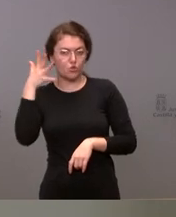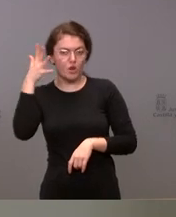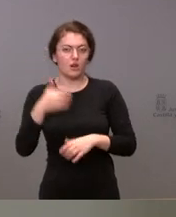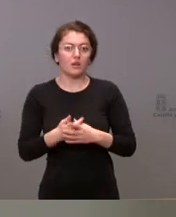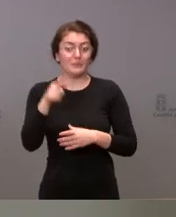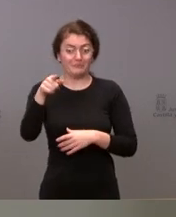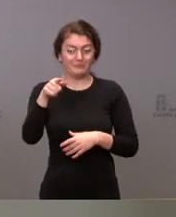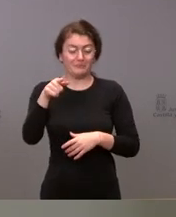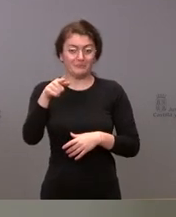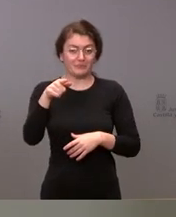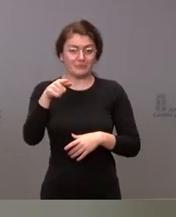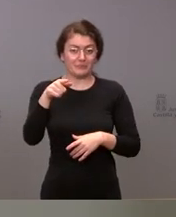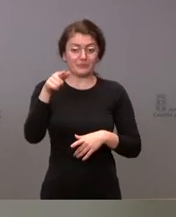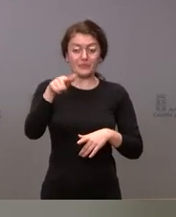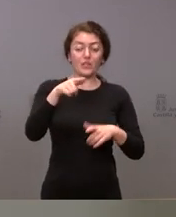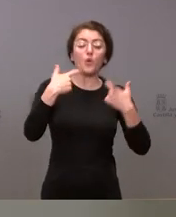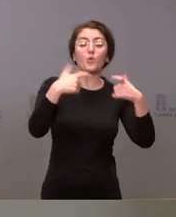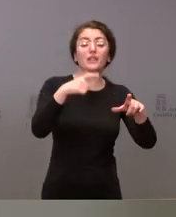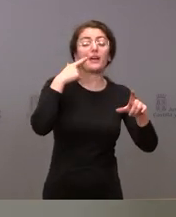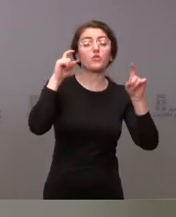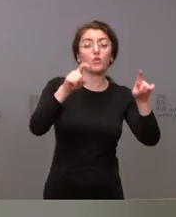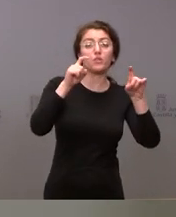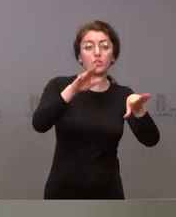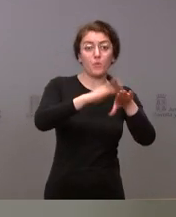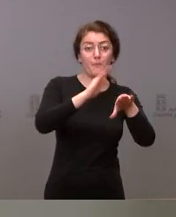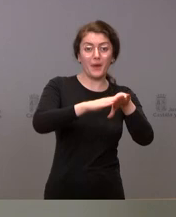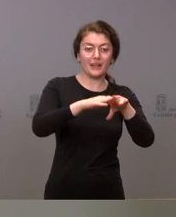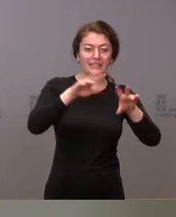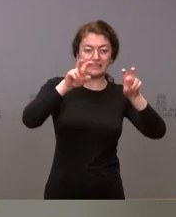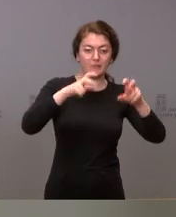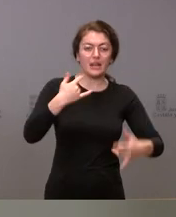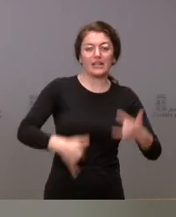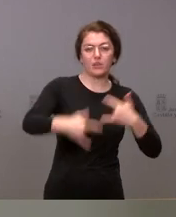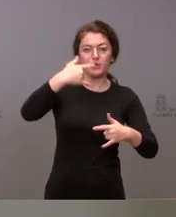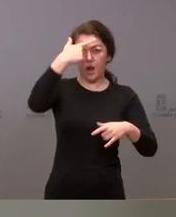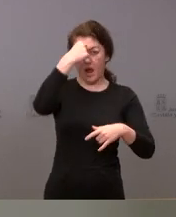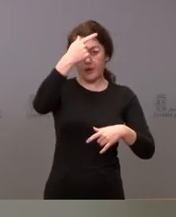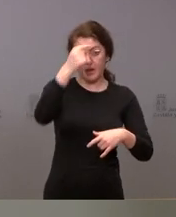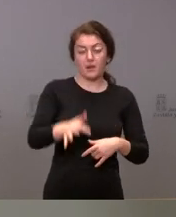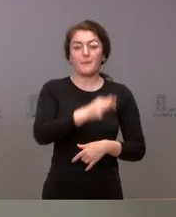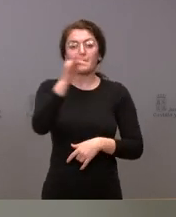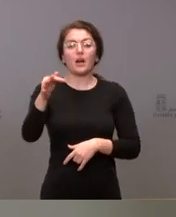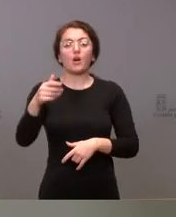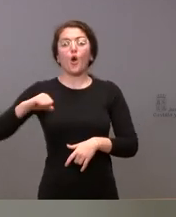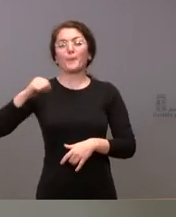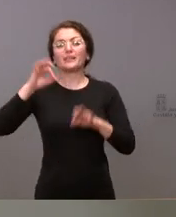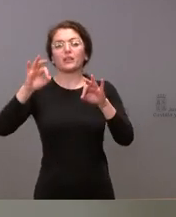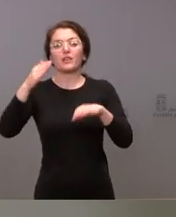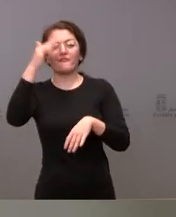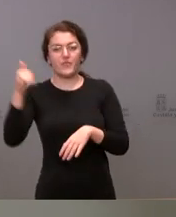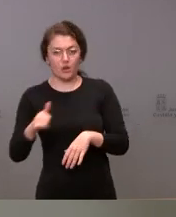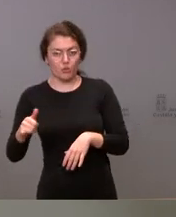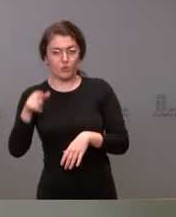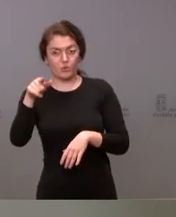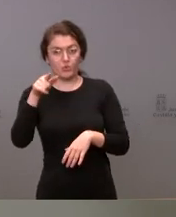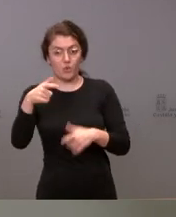docente de radiodiagnóstico para el Complejo Asistencial Universitario de Ávila y otra para el Hospital del Bierzo, centro que también ha logrado una